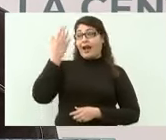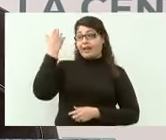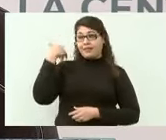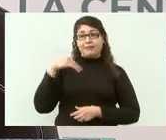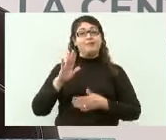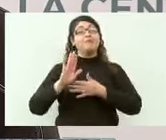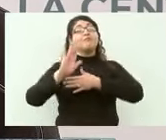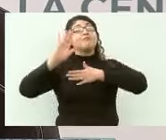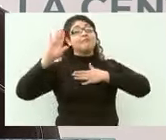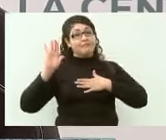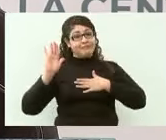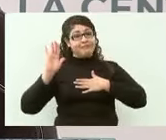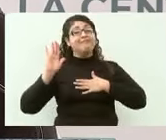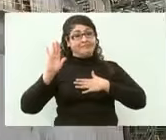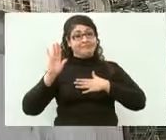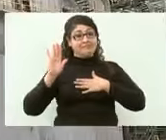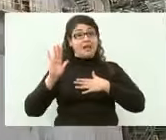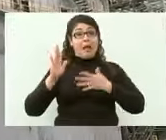a los productores de carbón